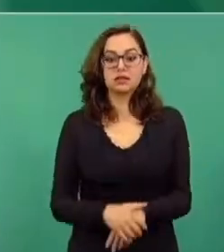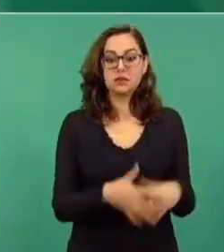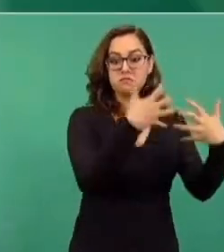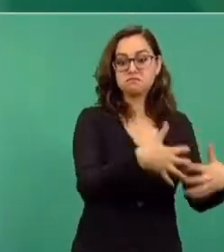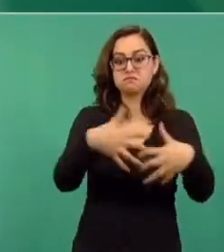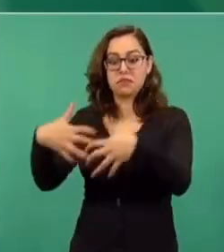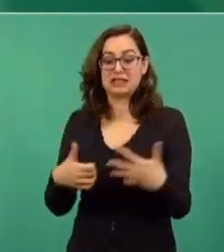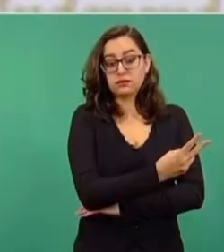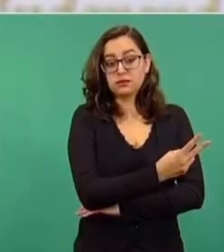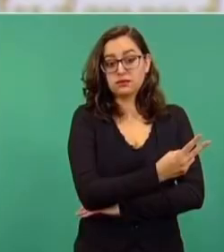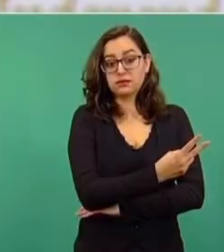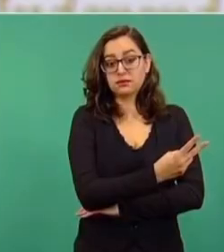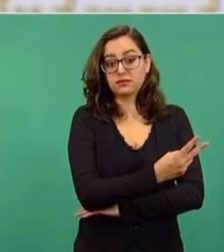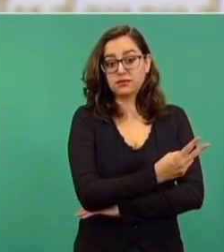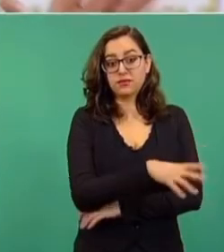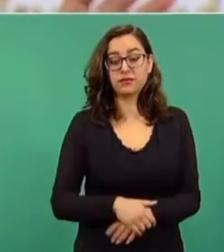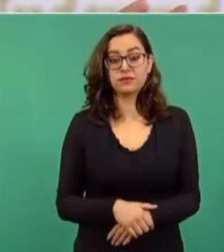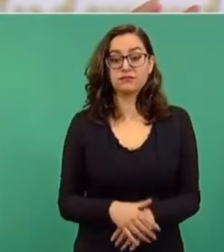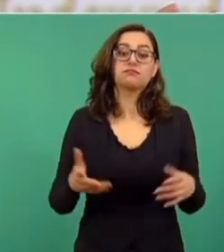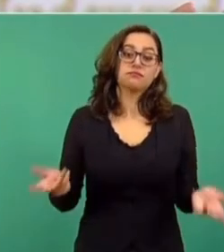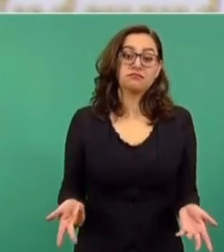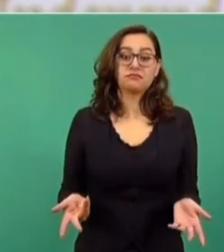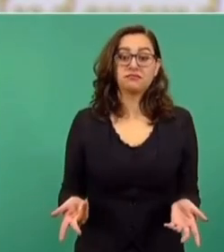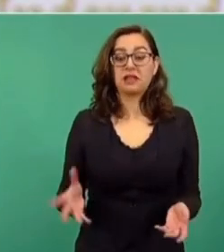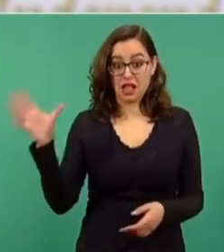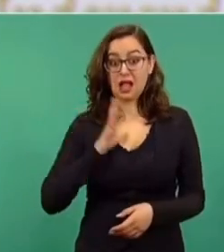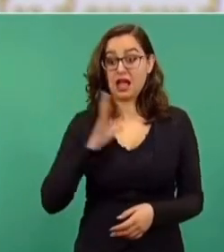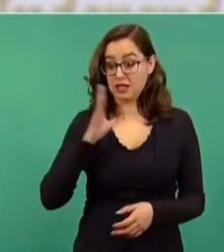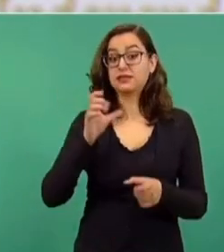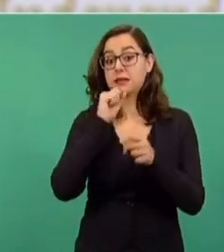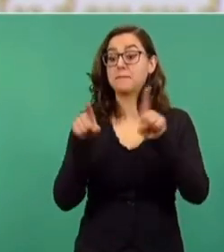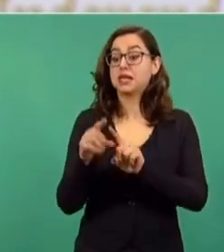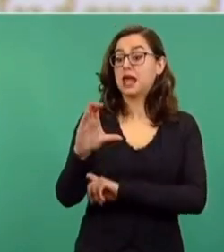trabaja una o dos y ya ni hablemos de las plantas de carbón,